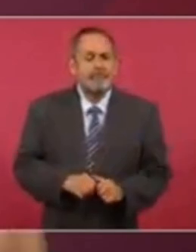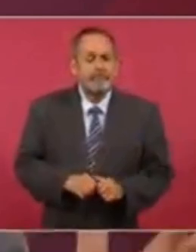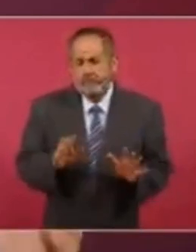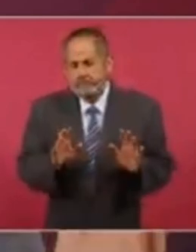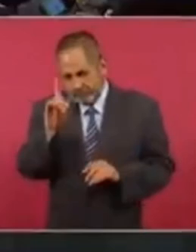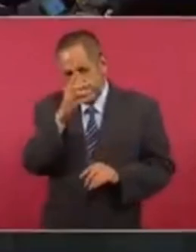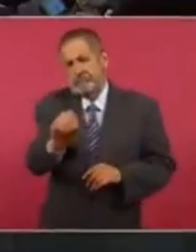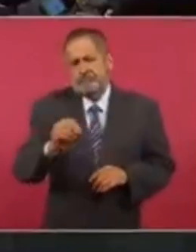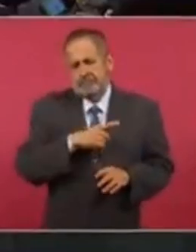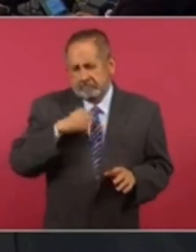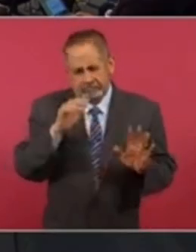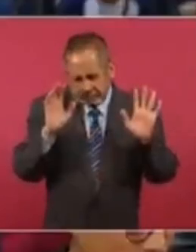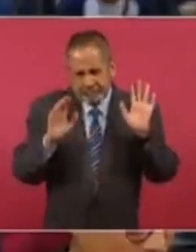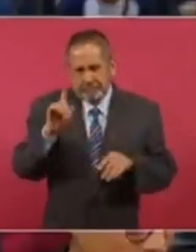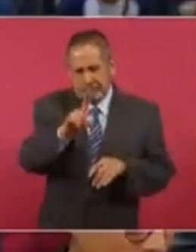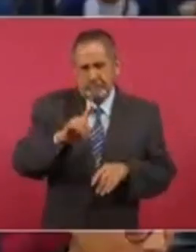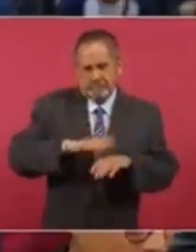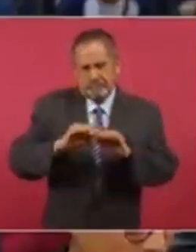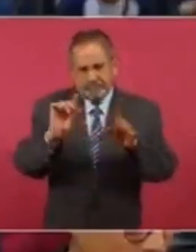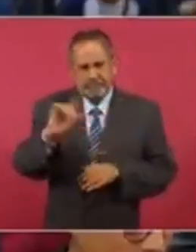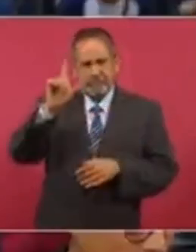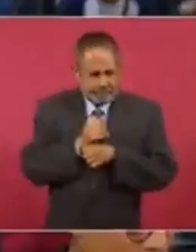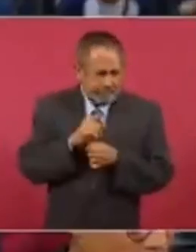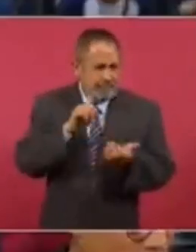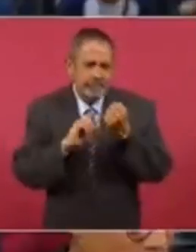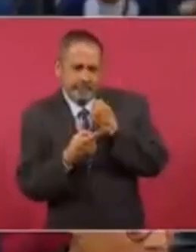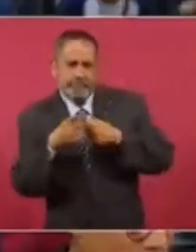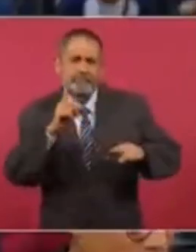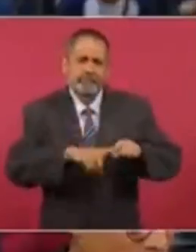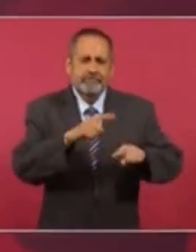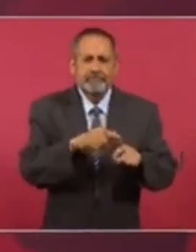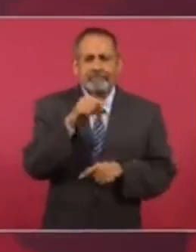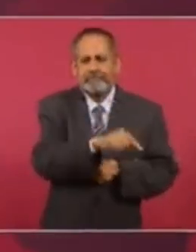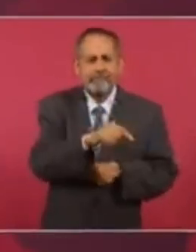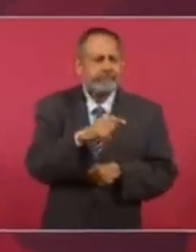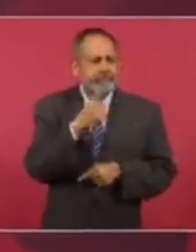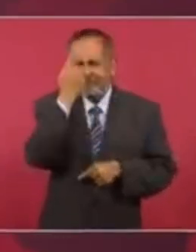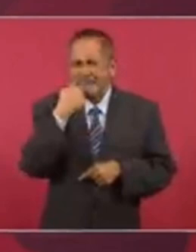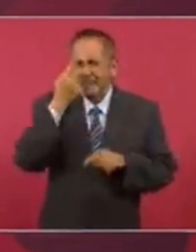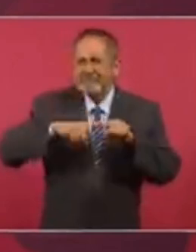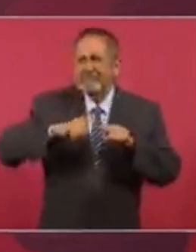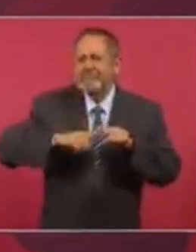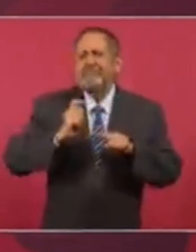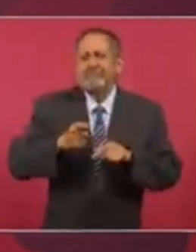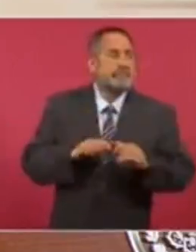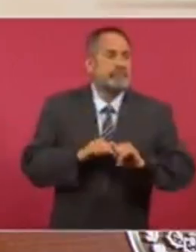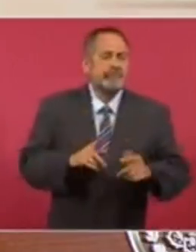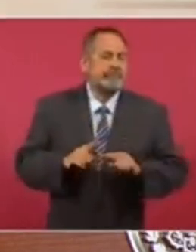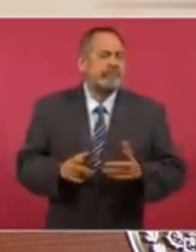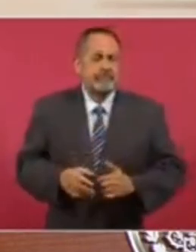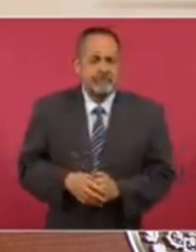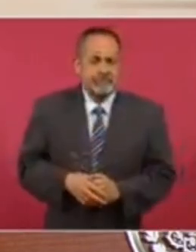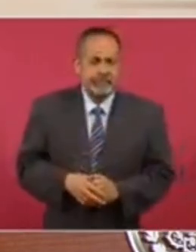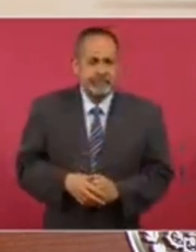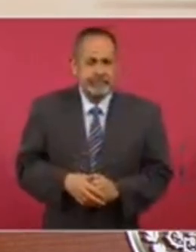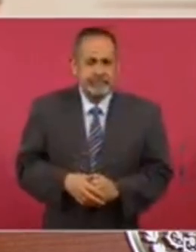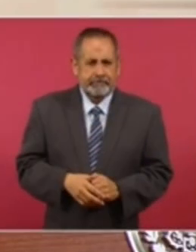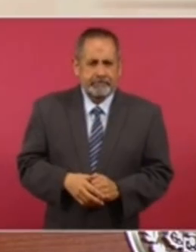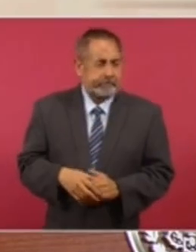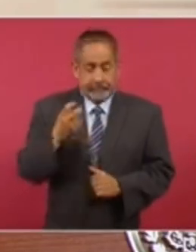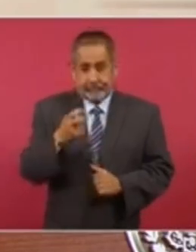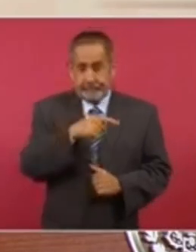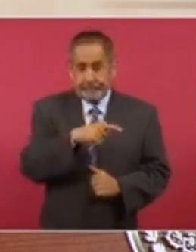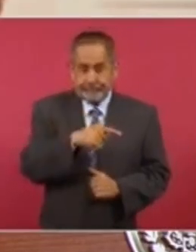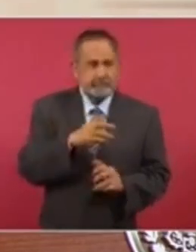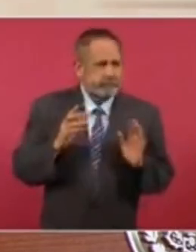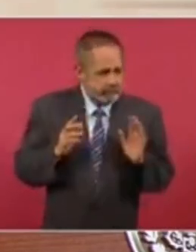Digo, no es obligatorio, pero sería más profesional, más ético. ¿De quién es Guacamaya? Y a partir de